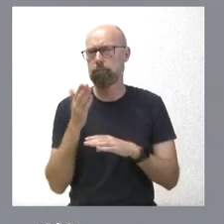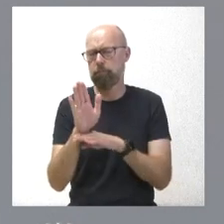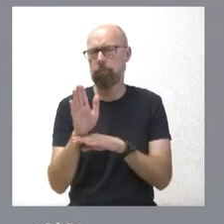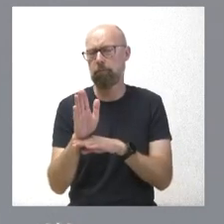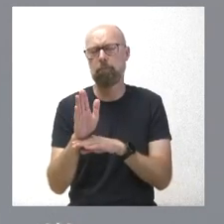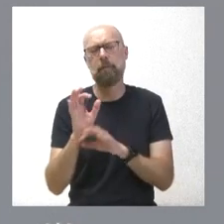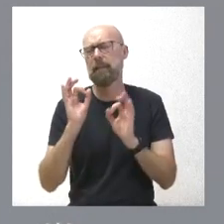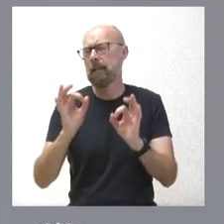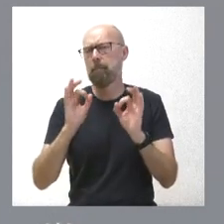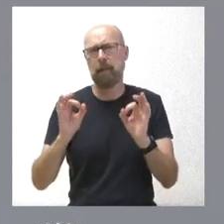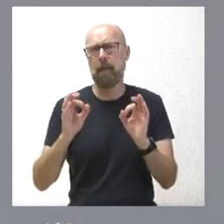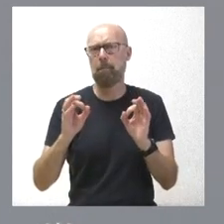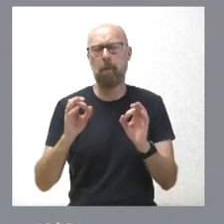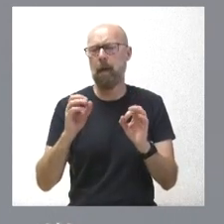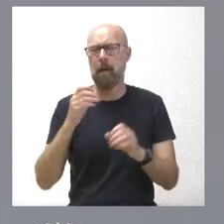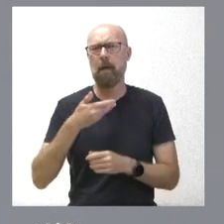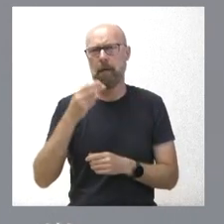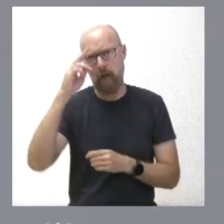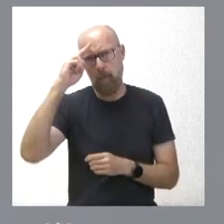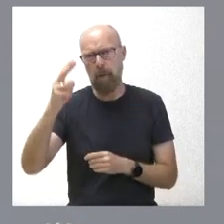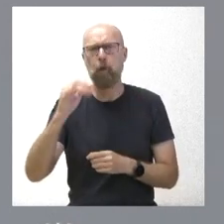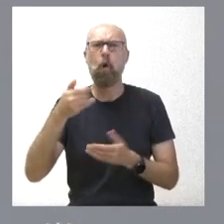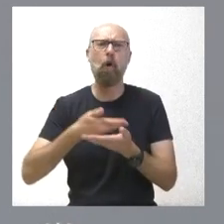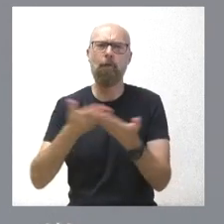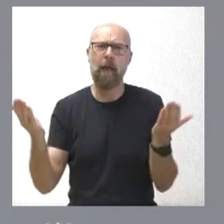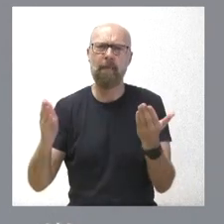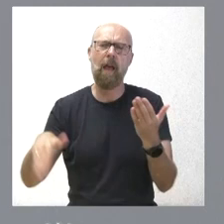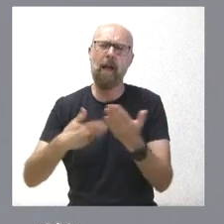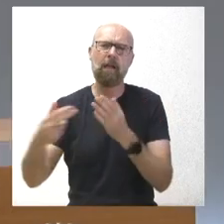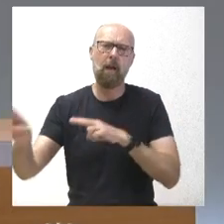y desde la confianza en el resultado final de todo el procedimiento.